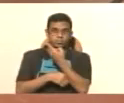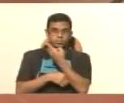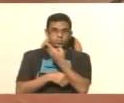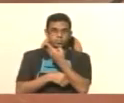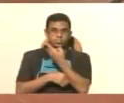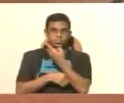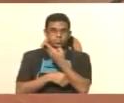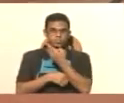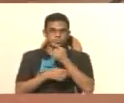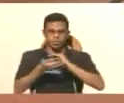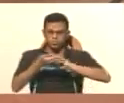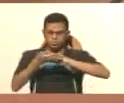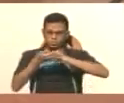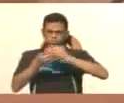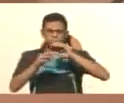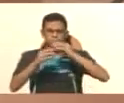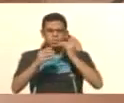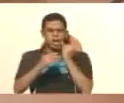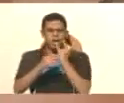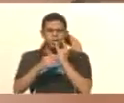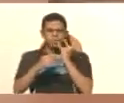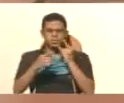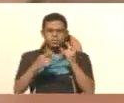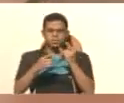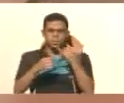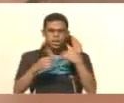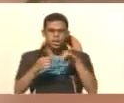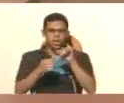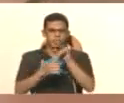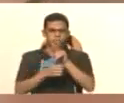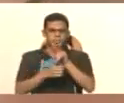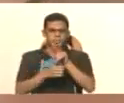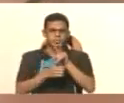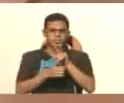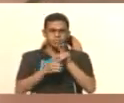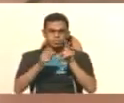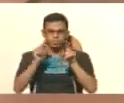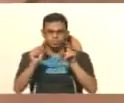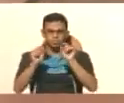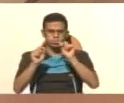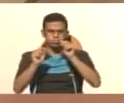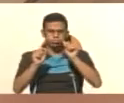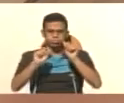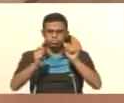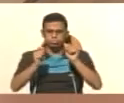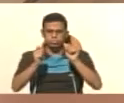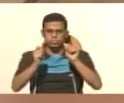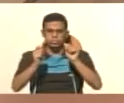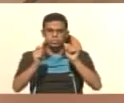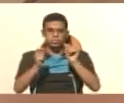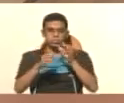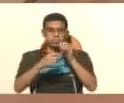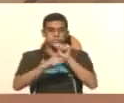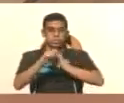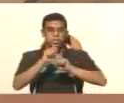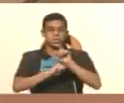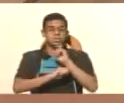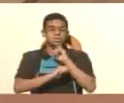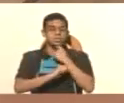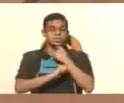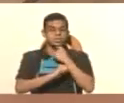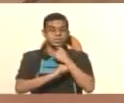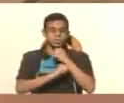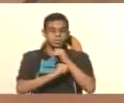Debajo de la batería vamos a encontrar dos pequeños clips que son de seguridad al teclado.